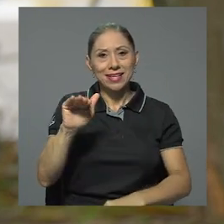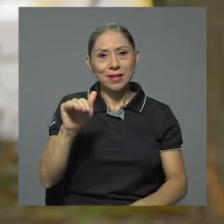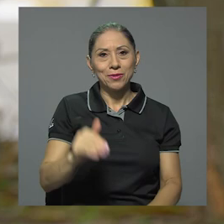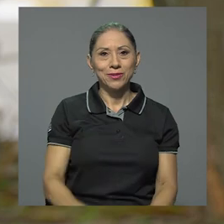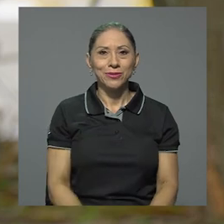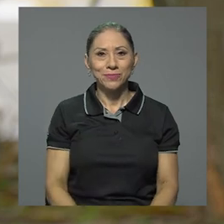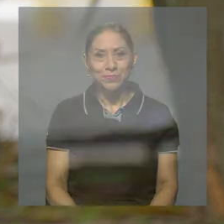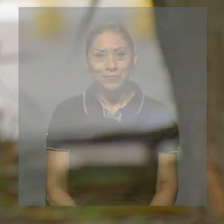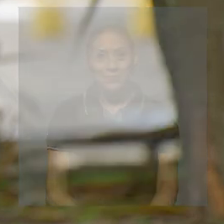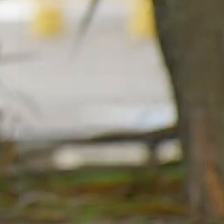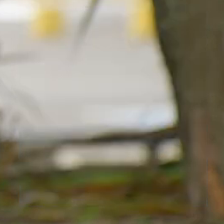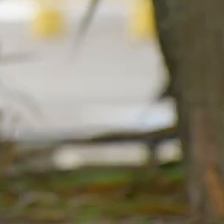pronto.